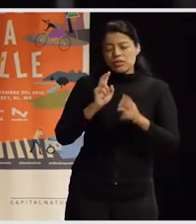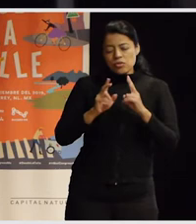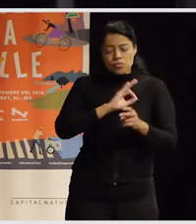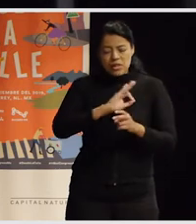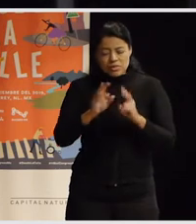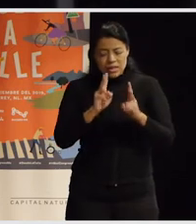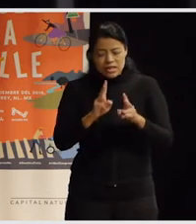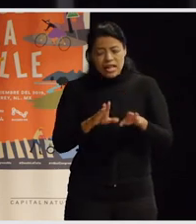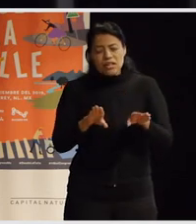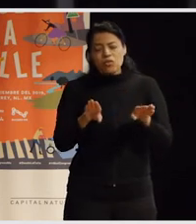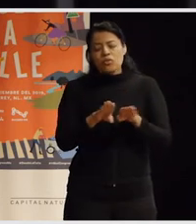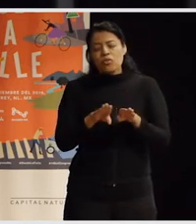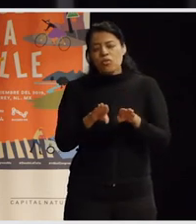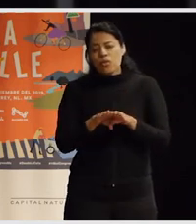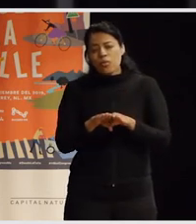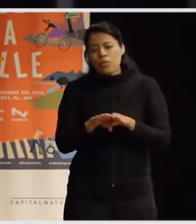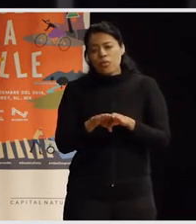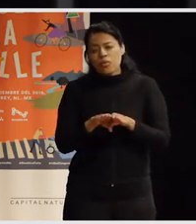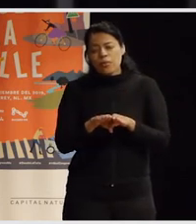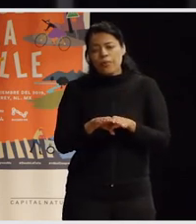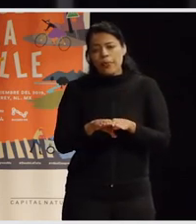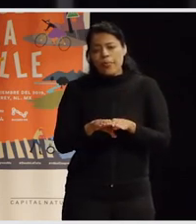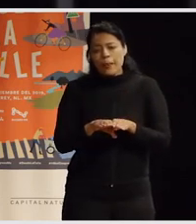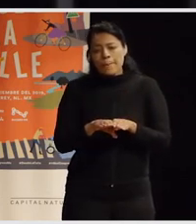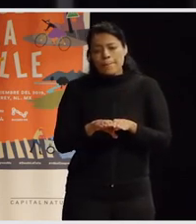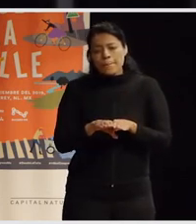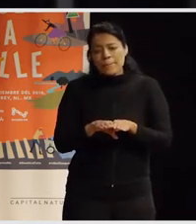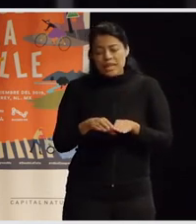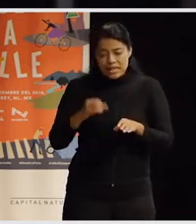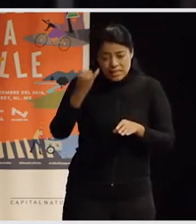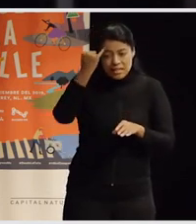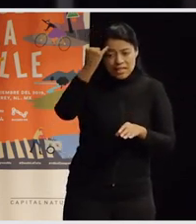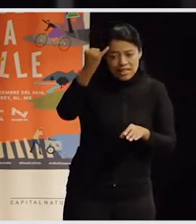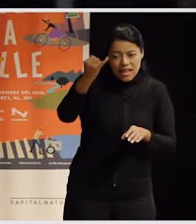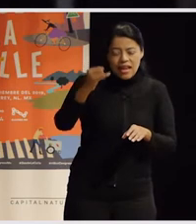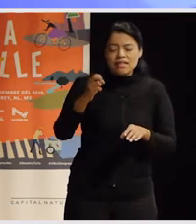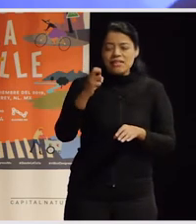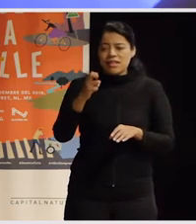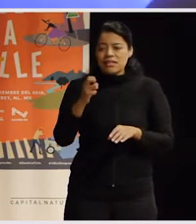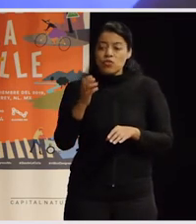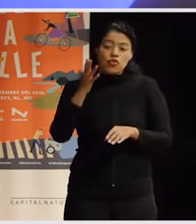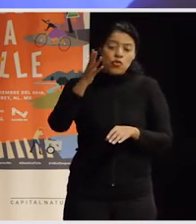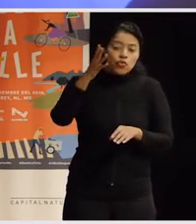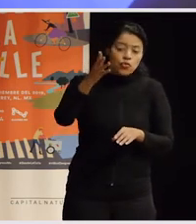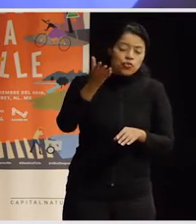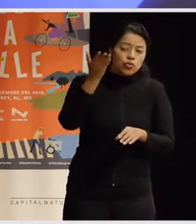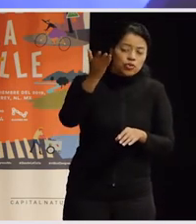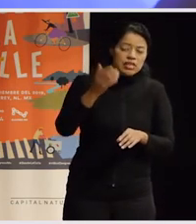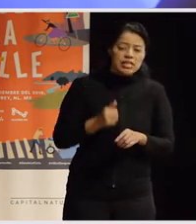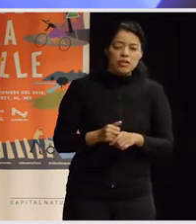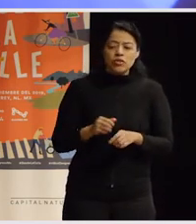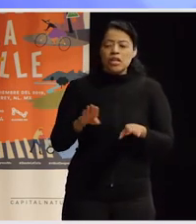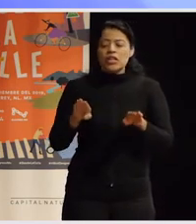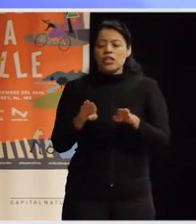un poco más sobre cómo se aterrizan estas intenciones, estas apuestas y con